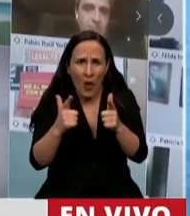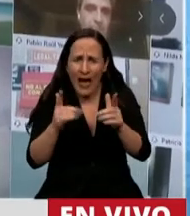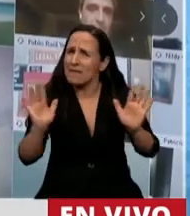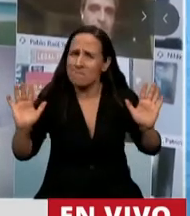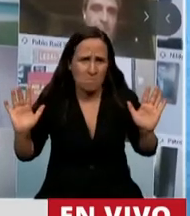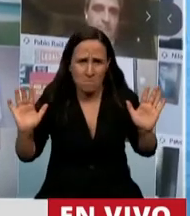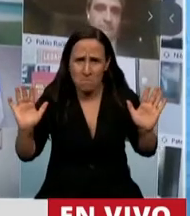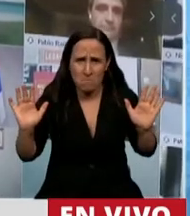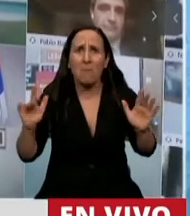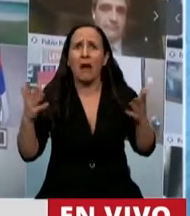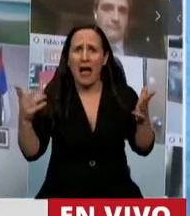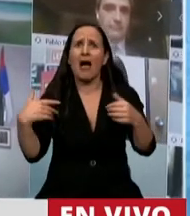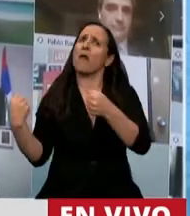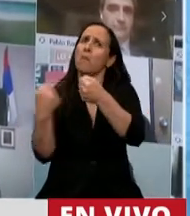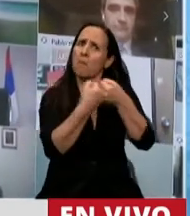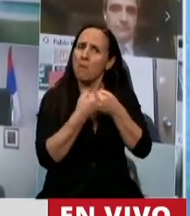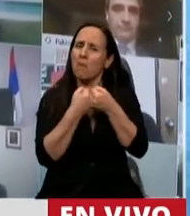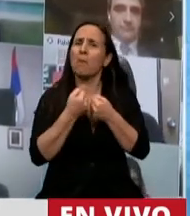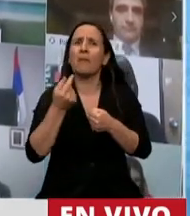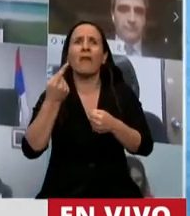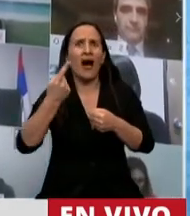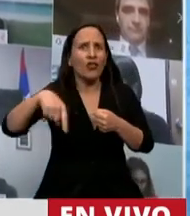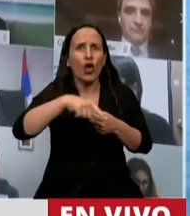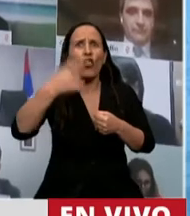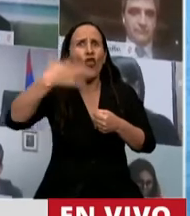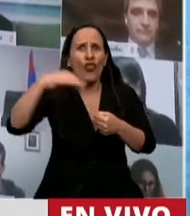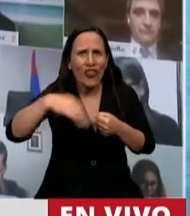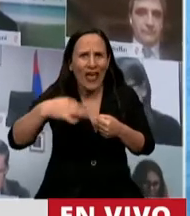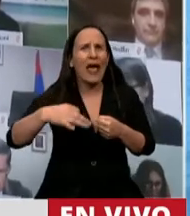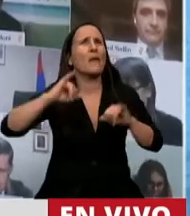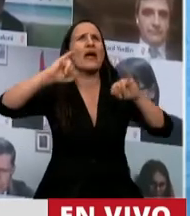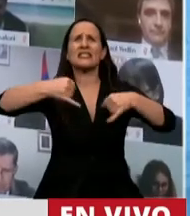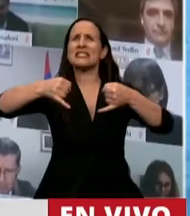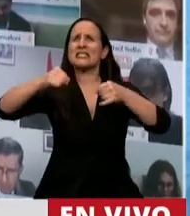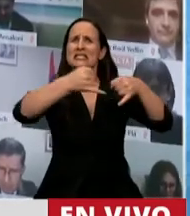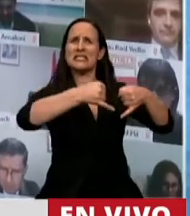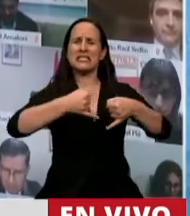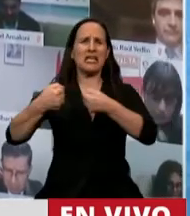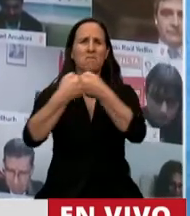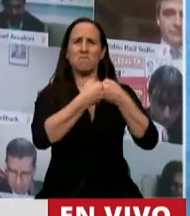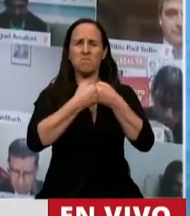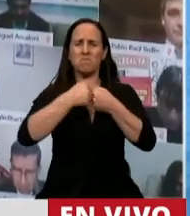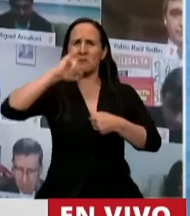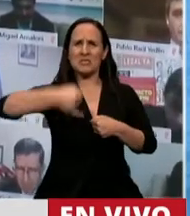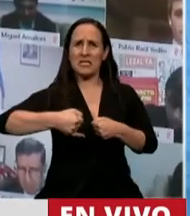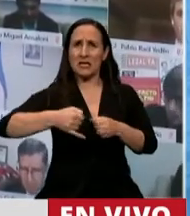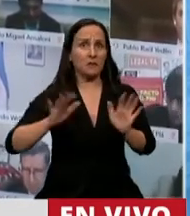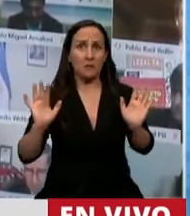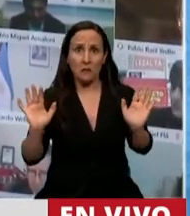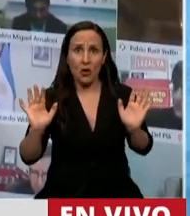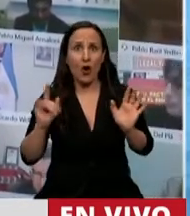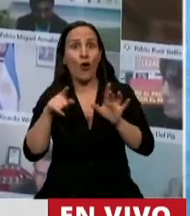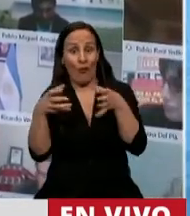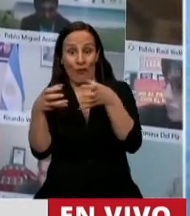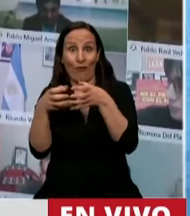el consentimiento activo de todos los implicados en el consenso, sino que la minoría,